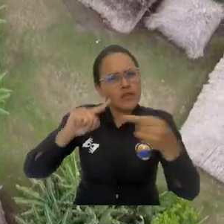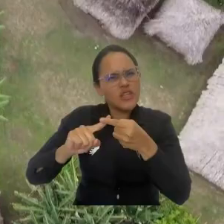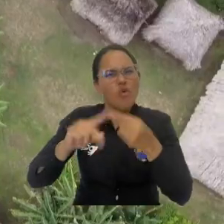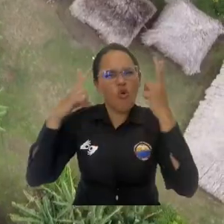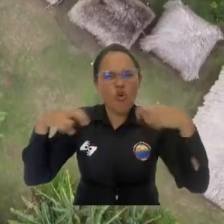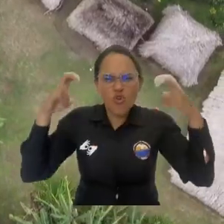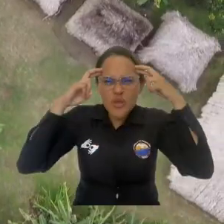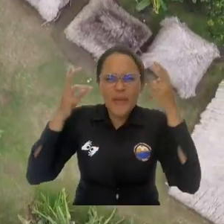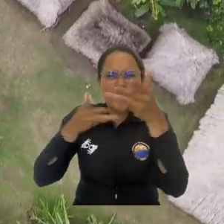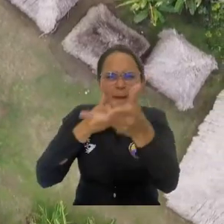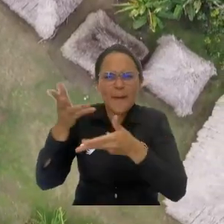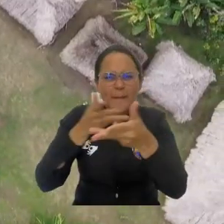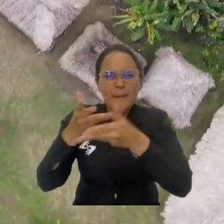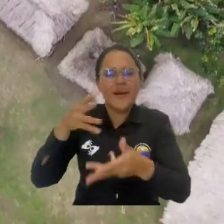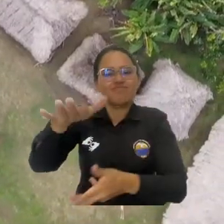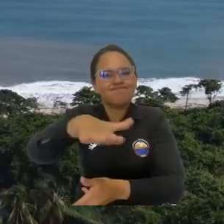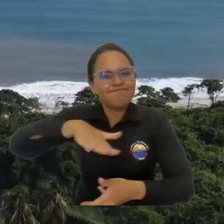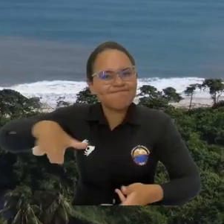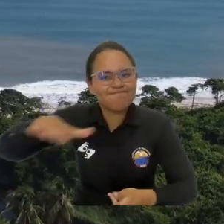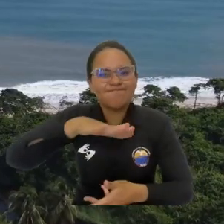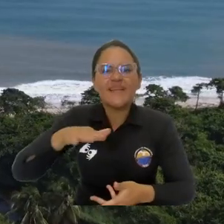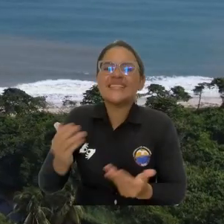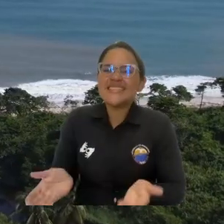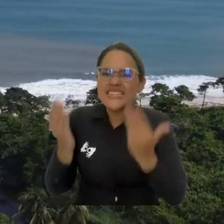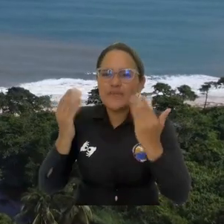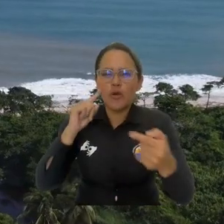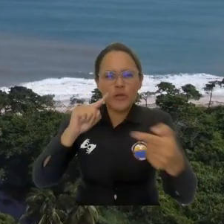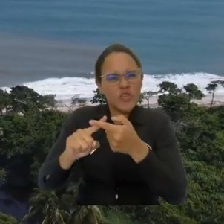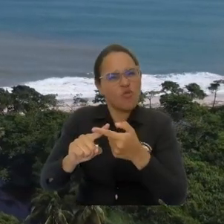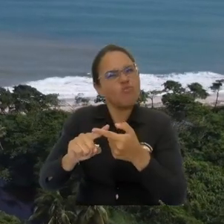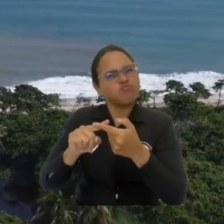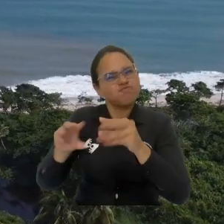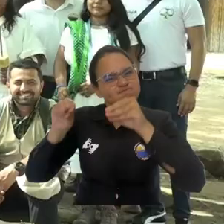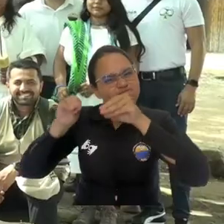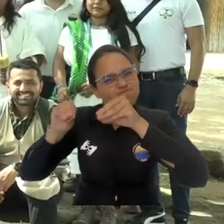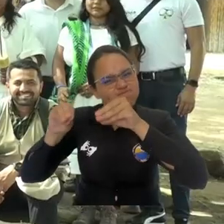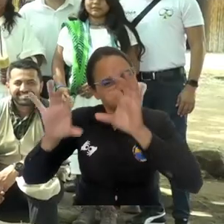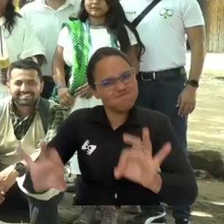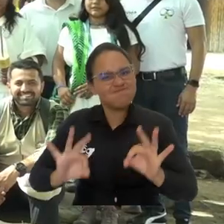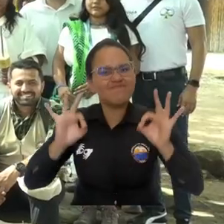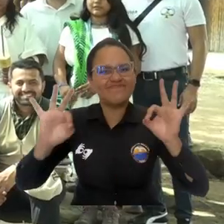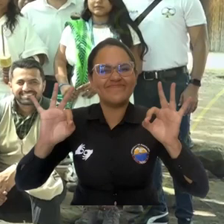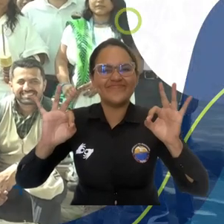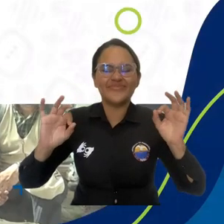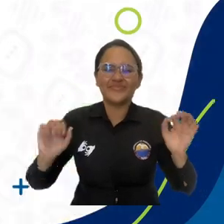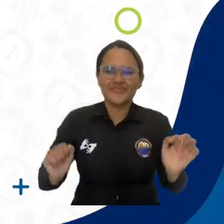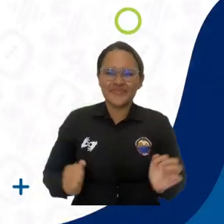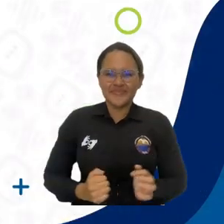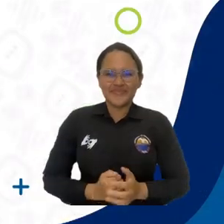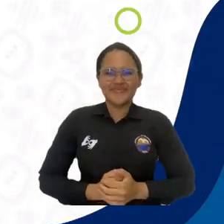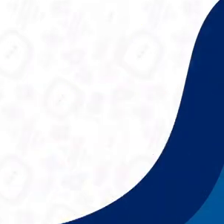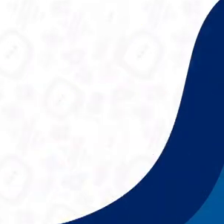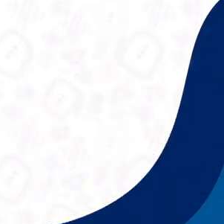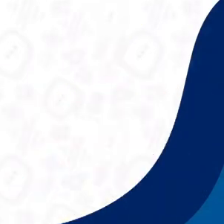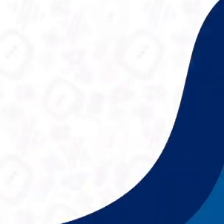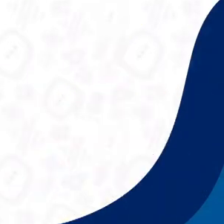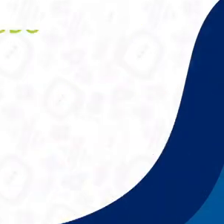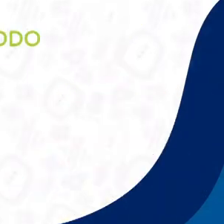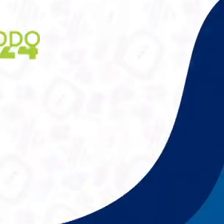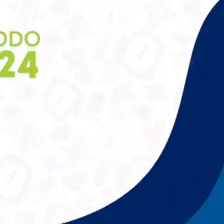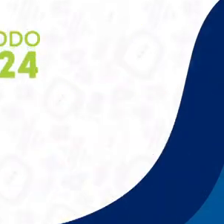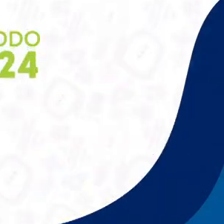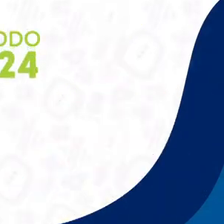en la transferencia de conocimiento para que Catanzama también reciba educación con la más alta calidad. Universidad de